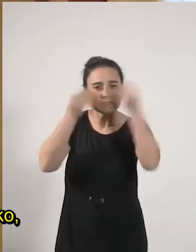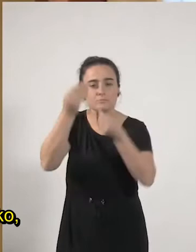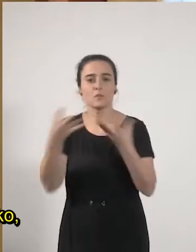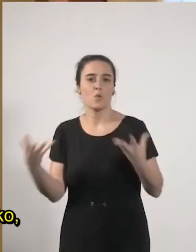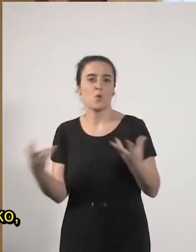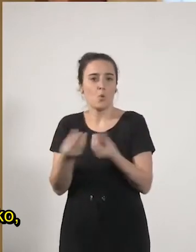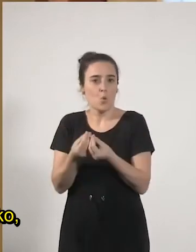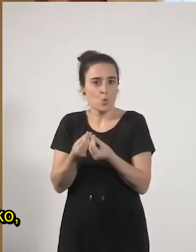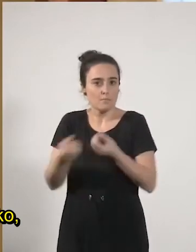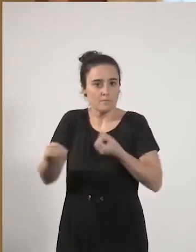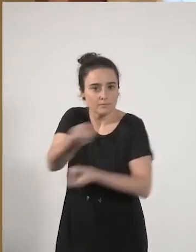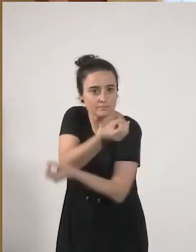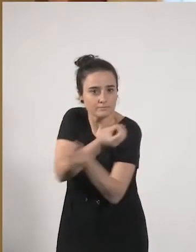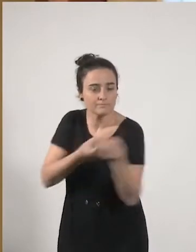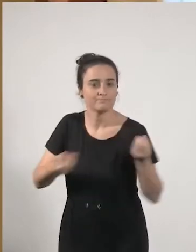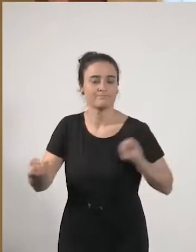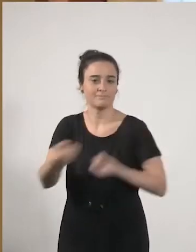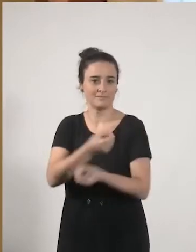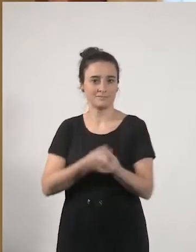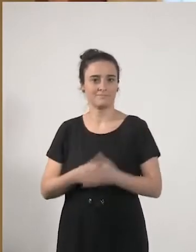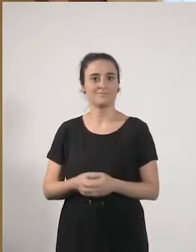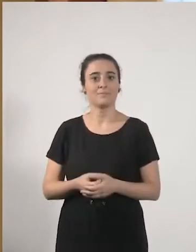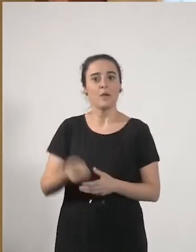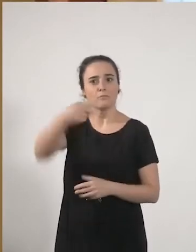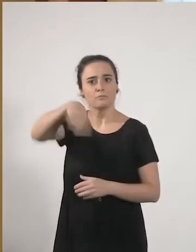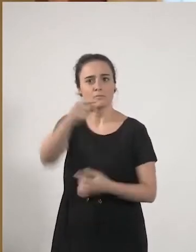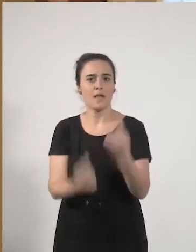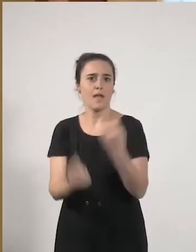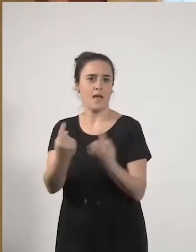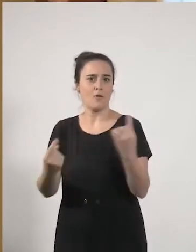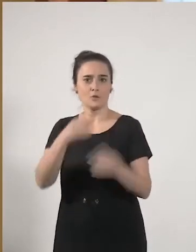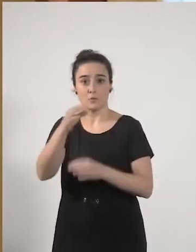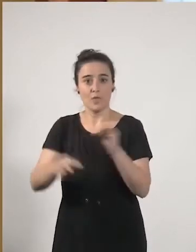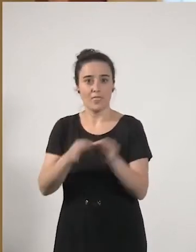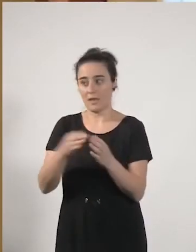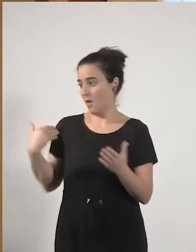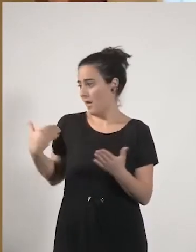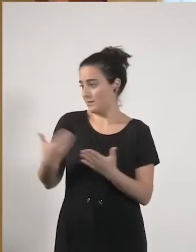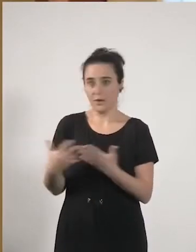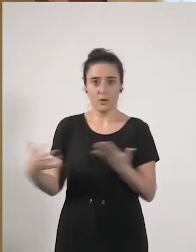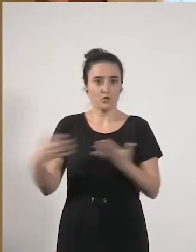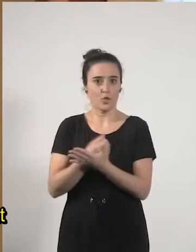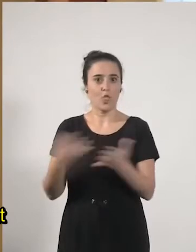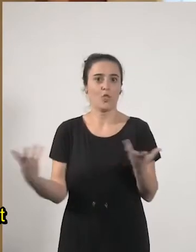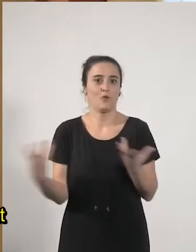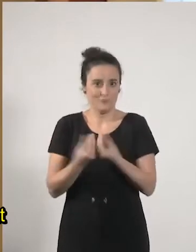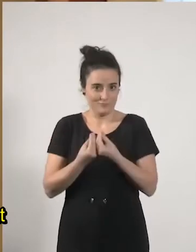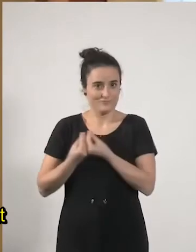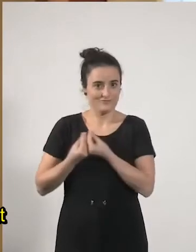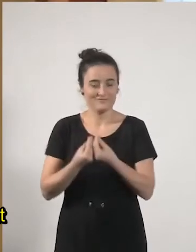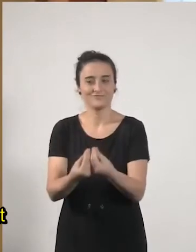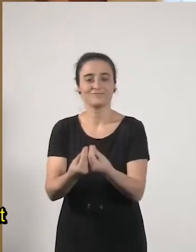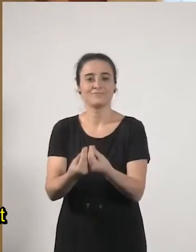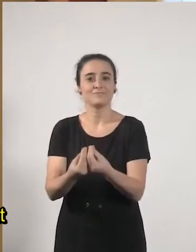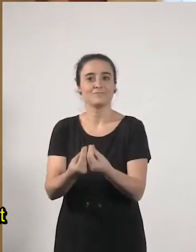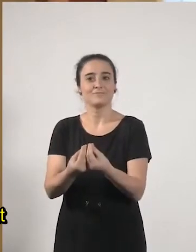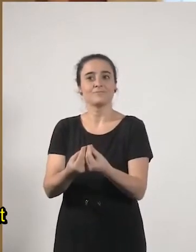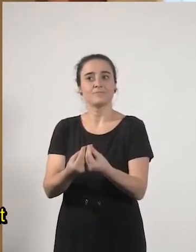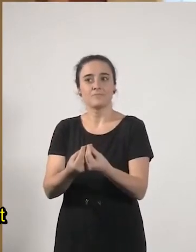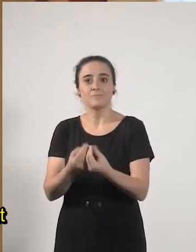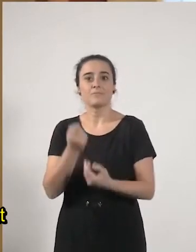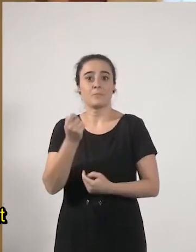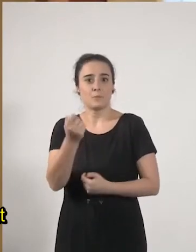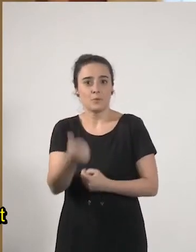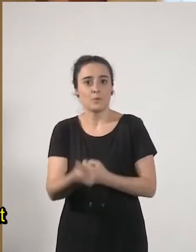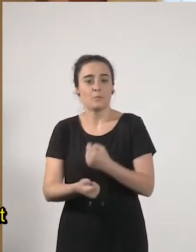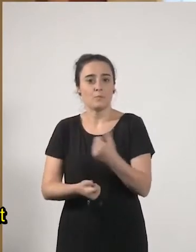katzeko zehatzago esan da. Azuetako batzuk ziklo osoan izantzarete gurekin, eta bueno, zatika-zatika etorri